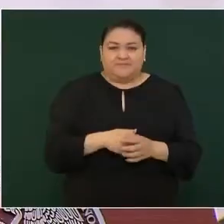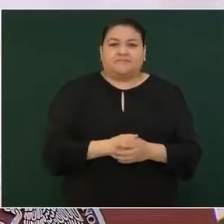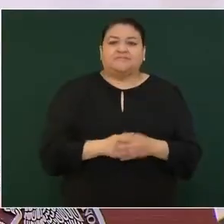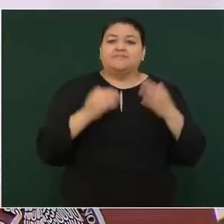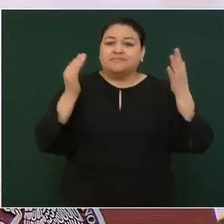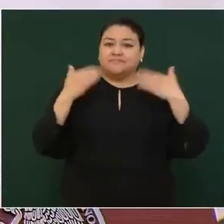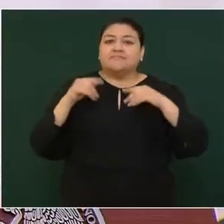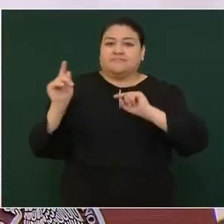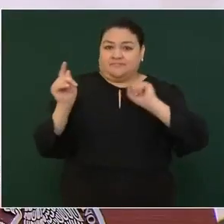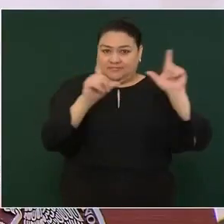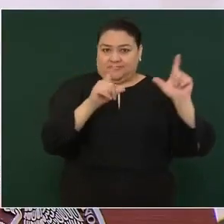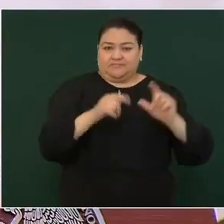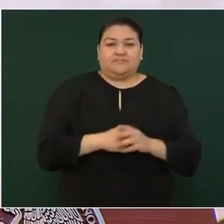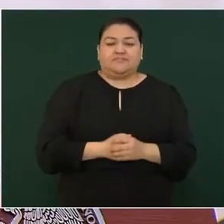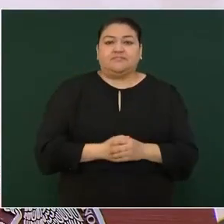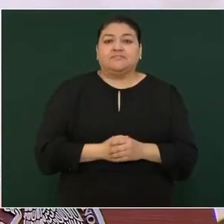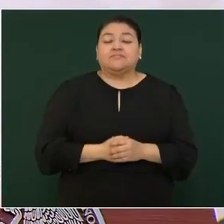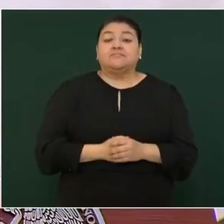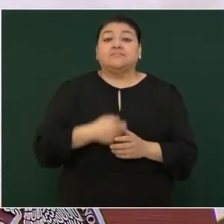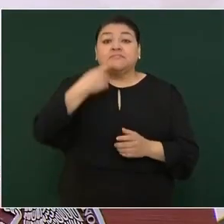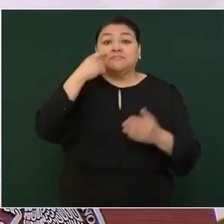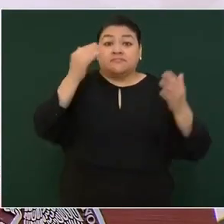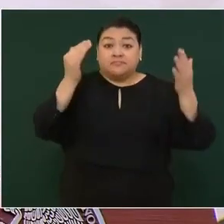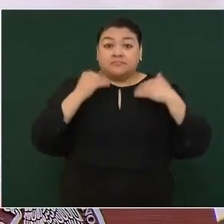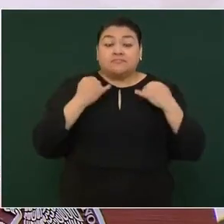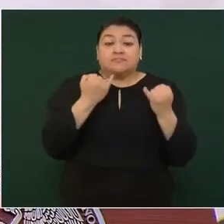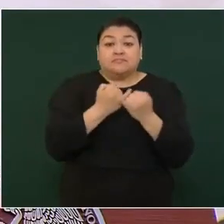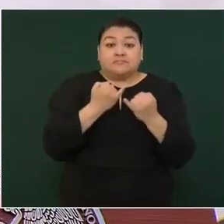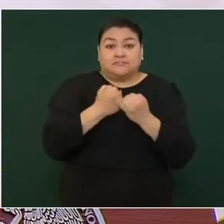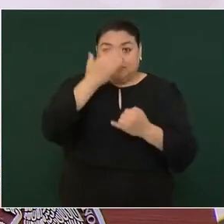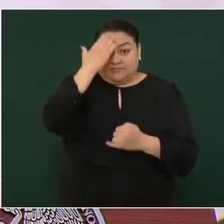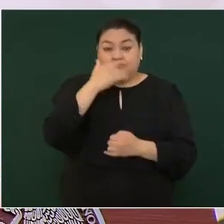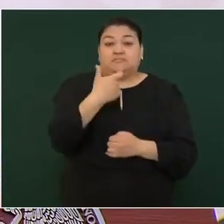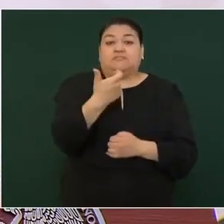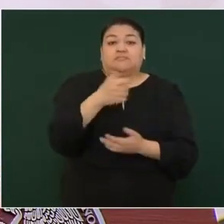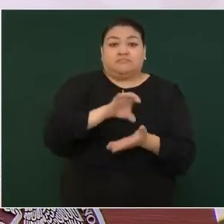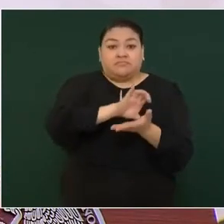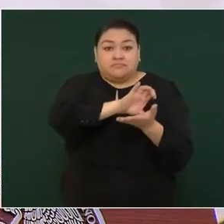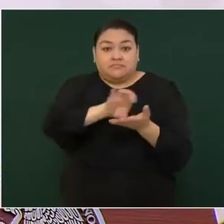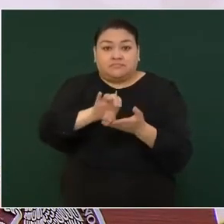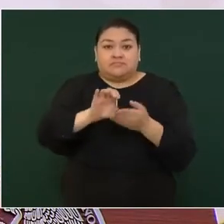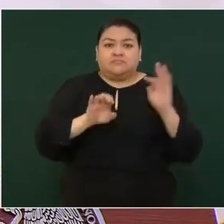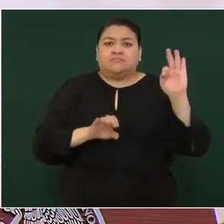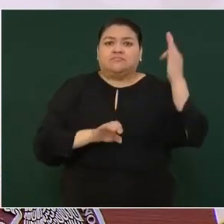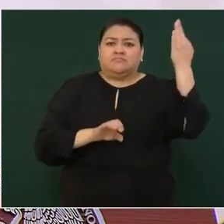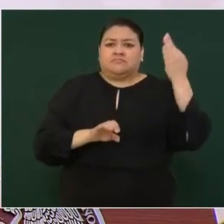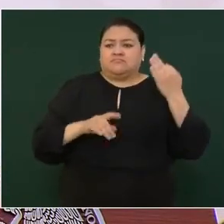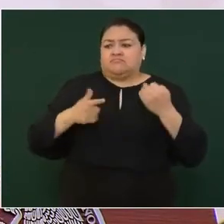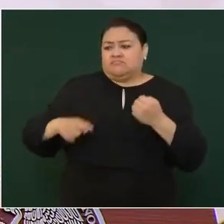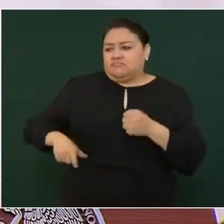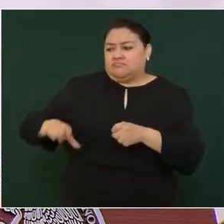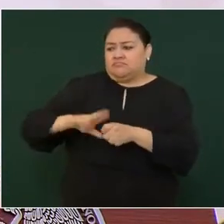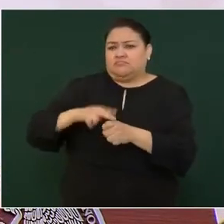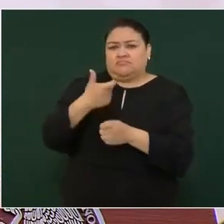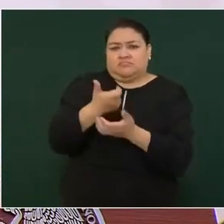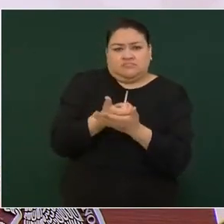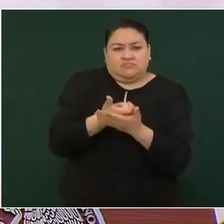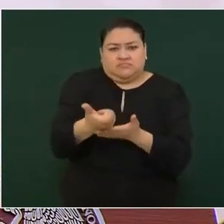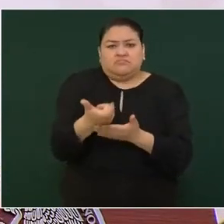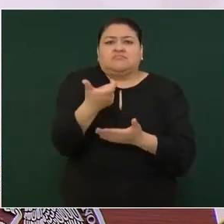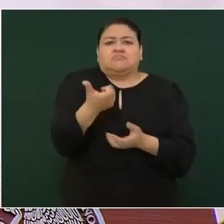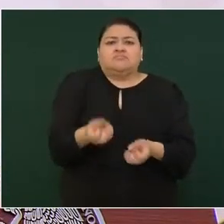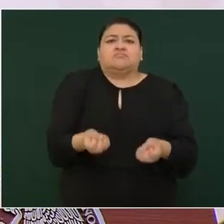Adelante, por favor. En cuanto a la asignación de recursos federales y estatales en materia de seguridad pública,